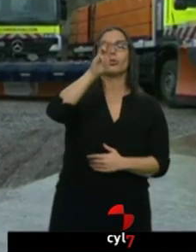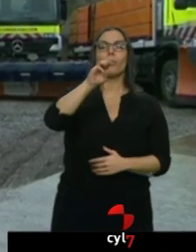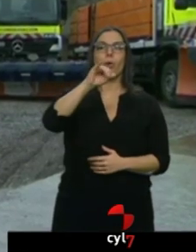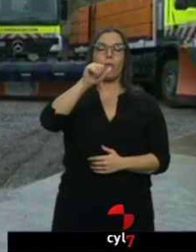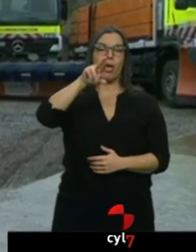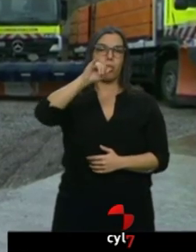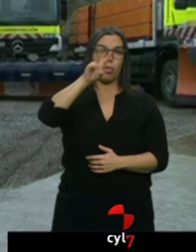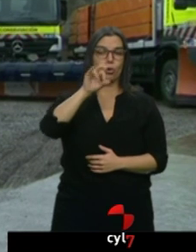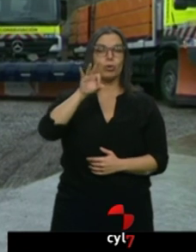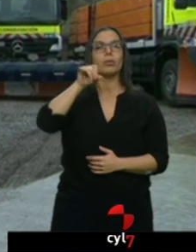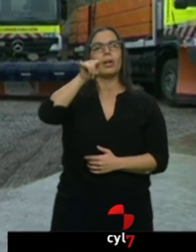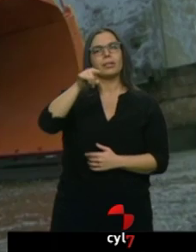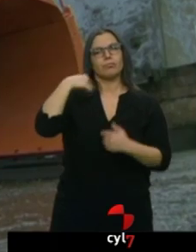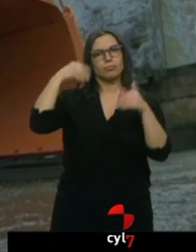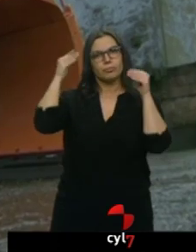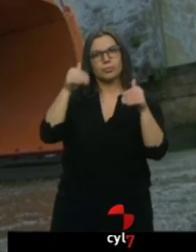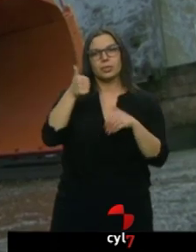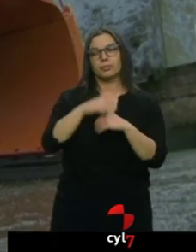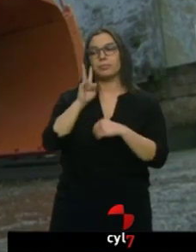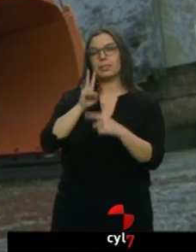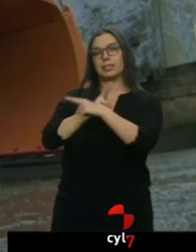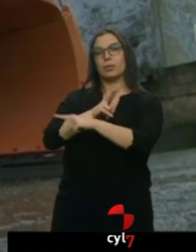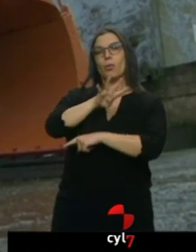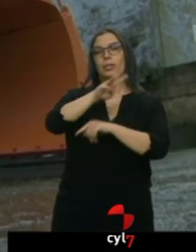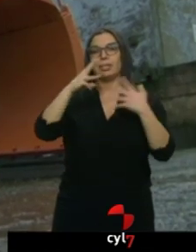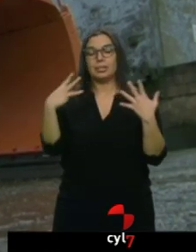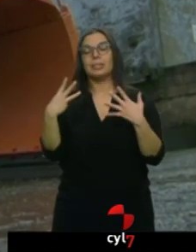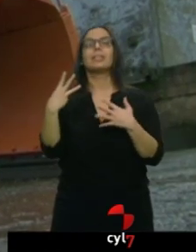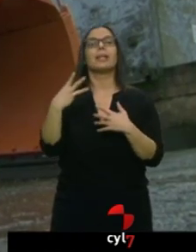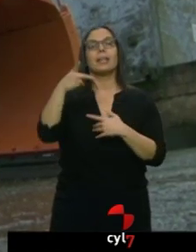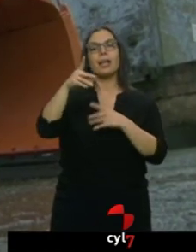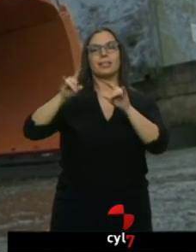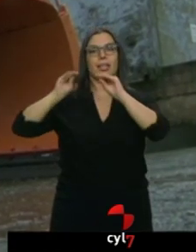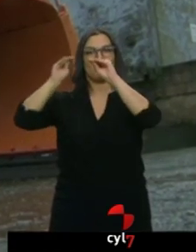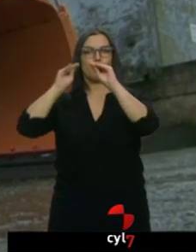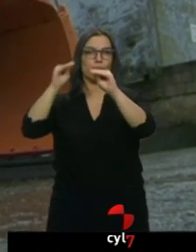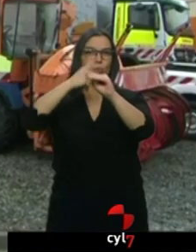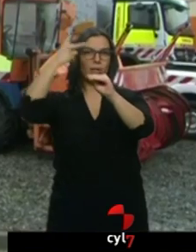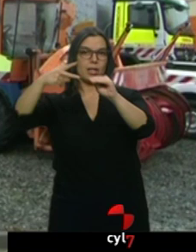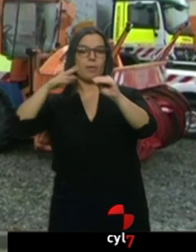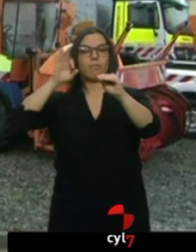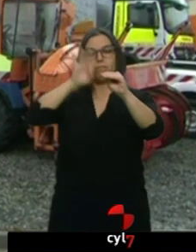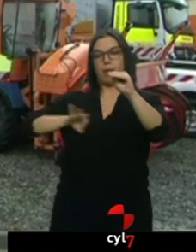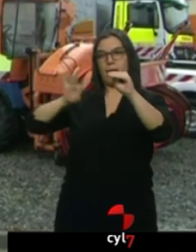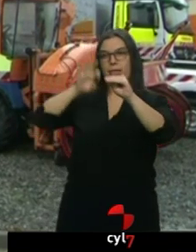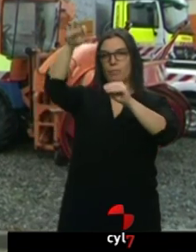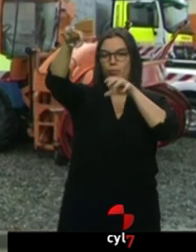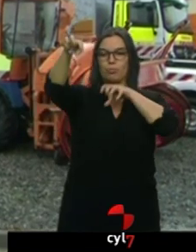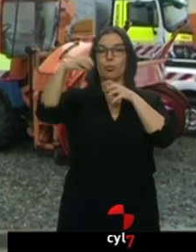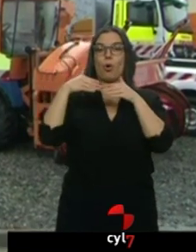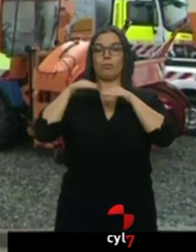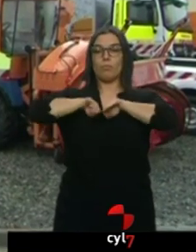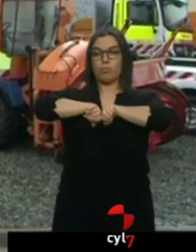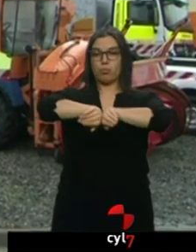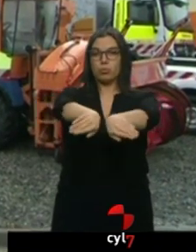Estas 43 máquinas quitanieve con sede en Mataporquera, Cantabria y otras 21 en Palencia están ya listas para hacer frente a los posibles problemas